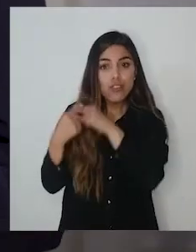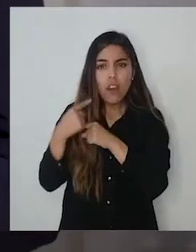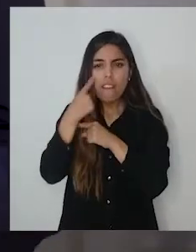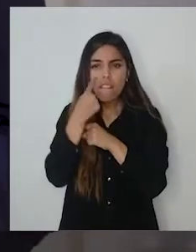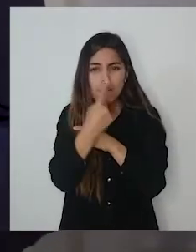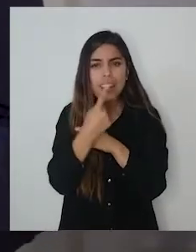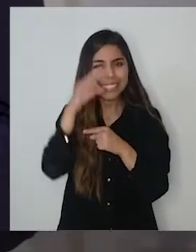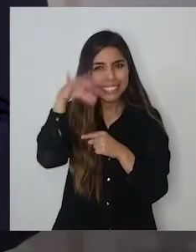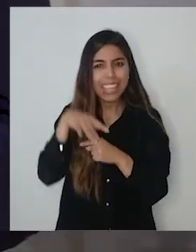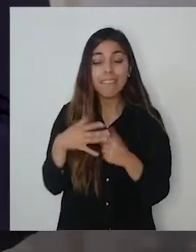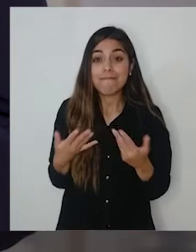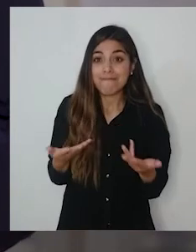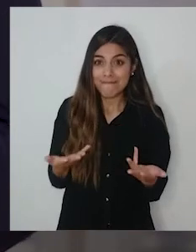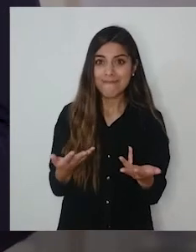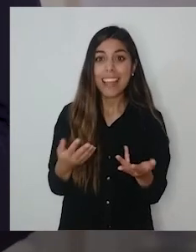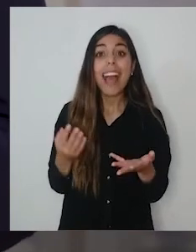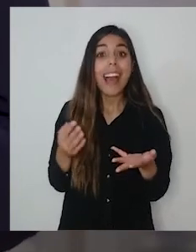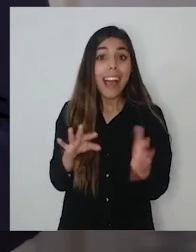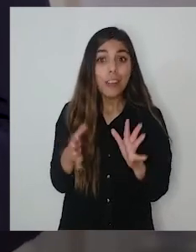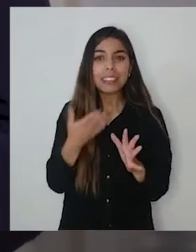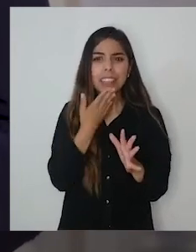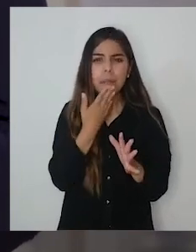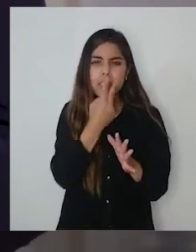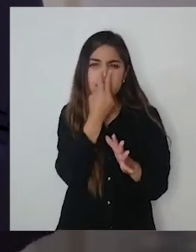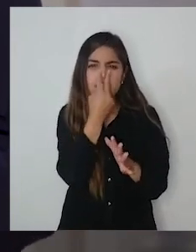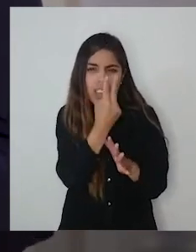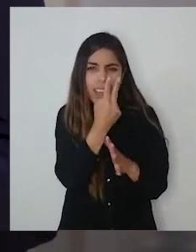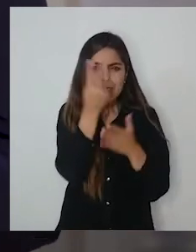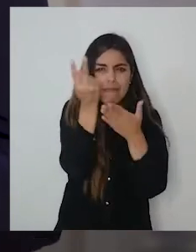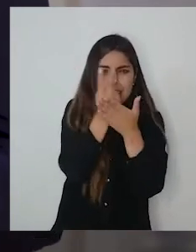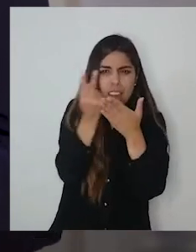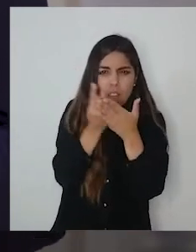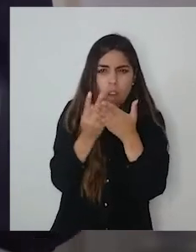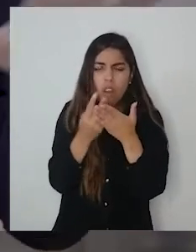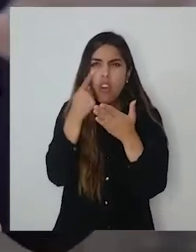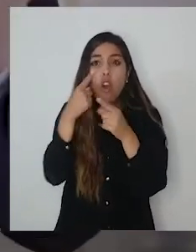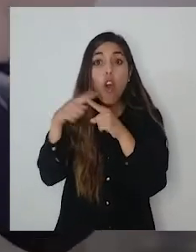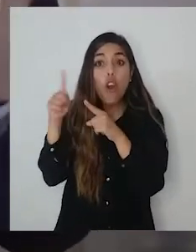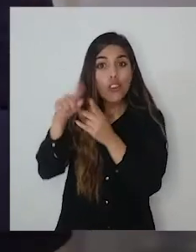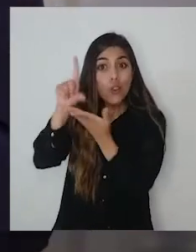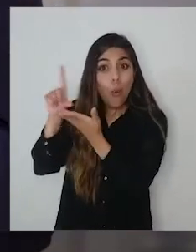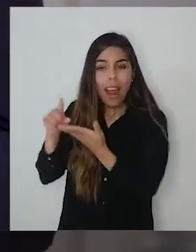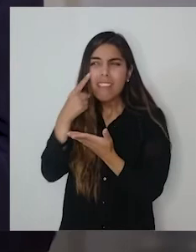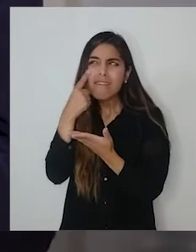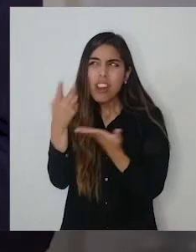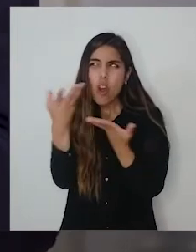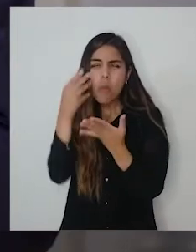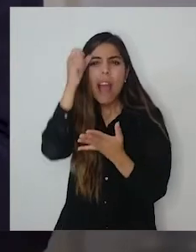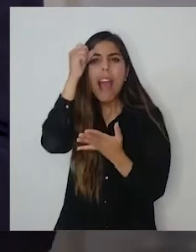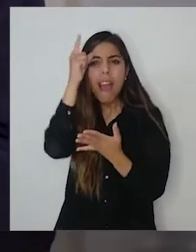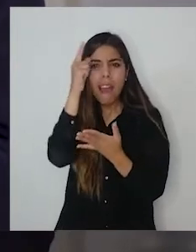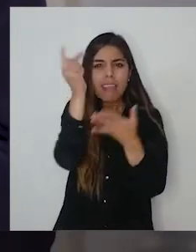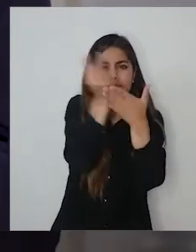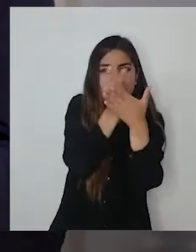Que va a probablemente incorporar interpretación a partir de las obras que tenemos en otros lados para poder completar la